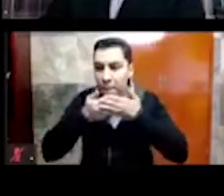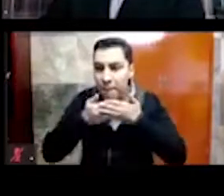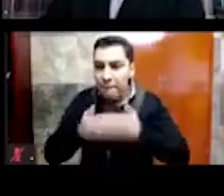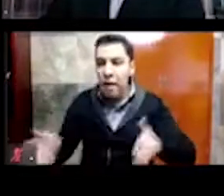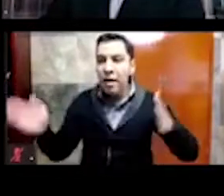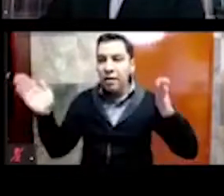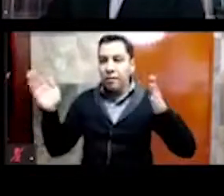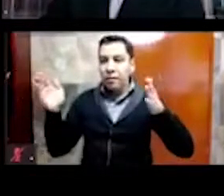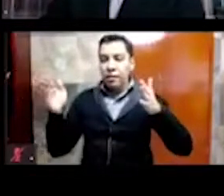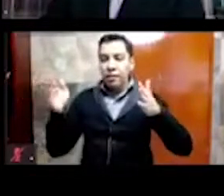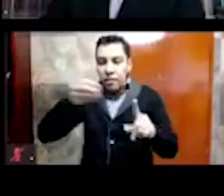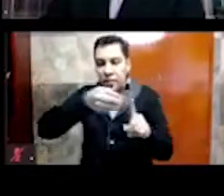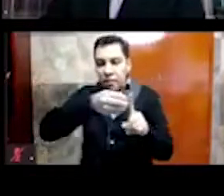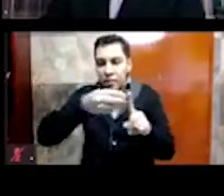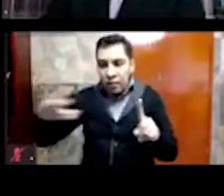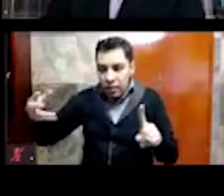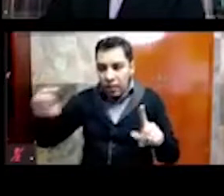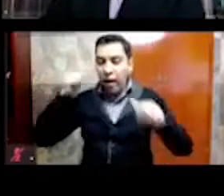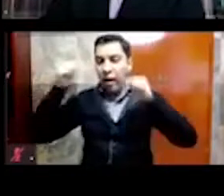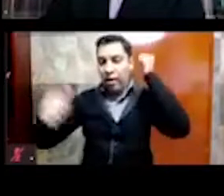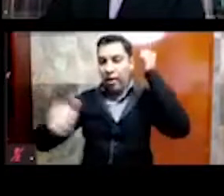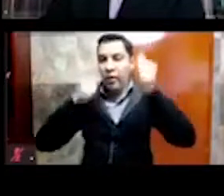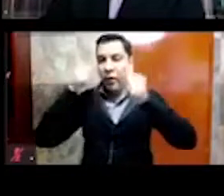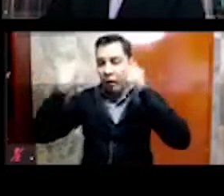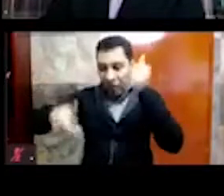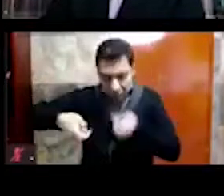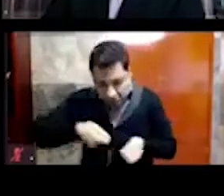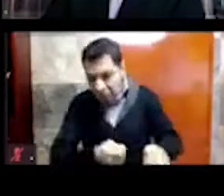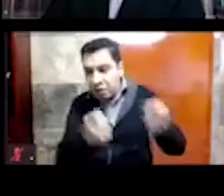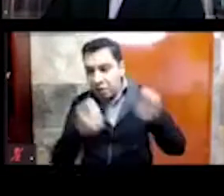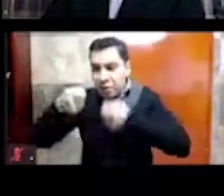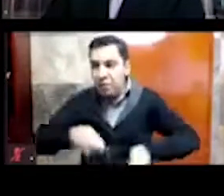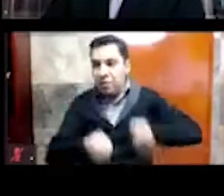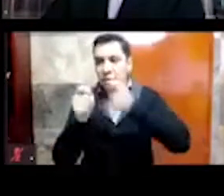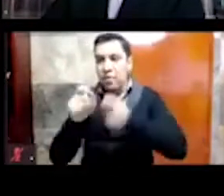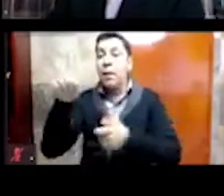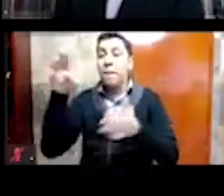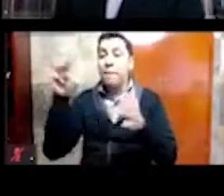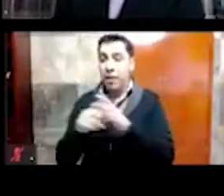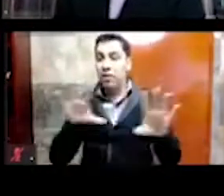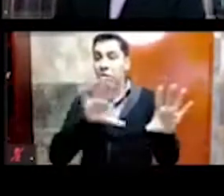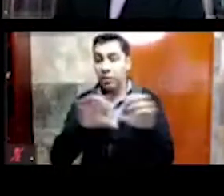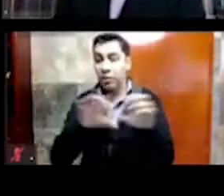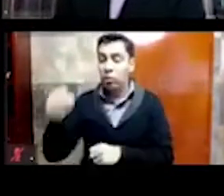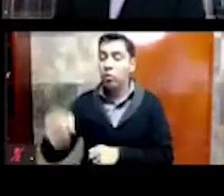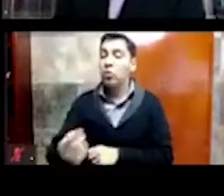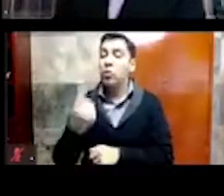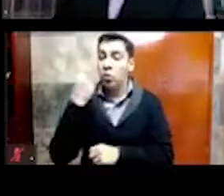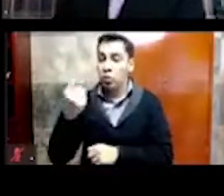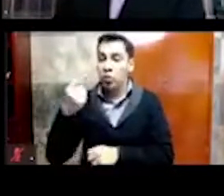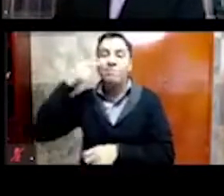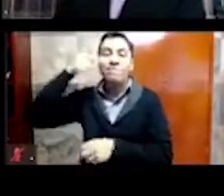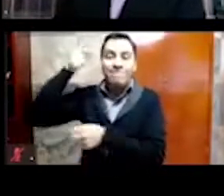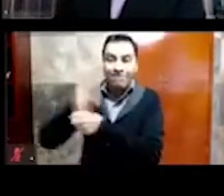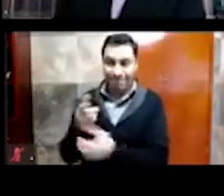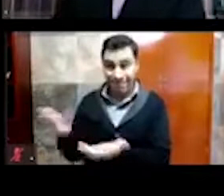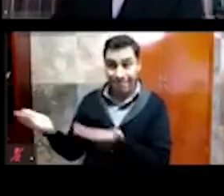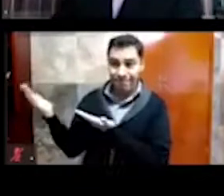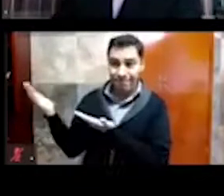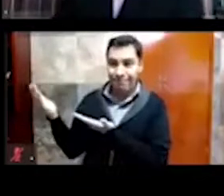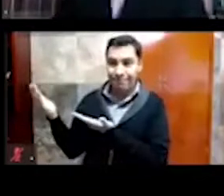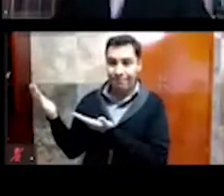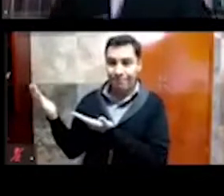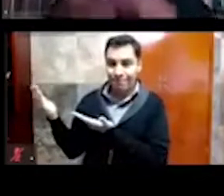México. Esto fue esta excavación en el año de 1901, y que posteriormente,